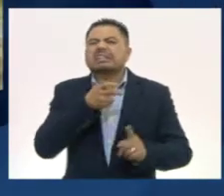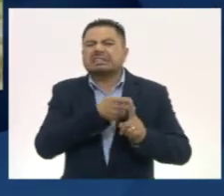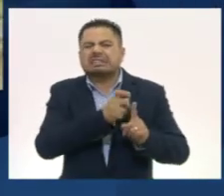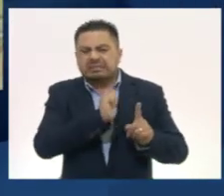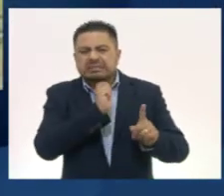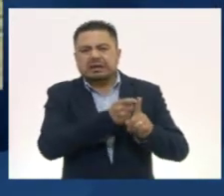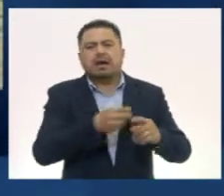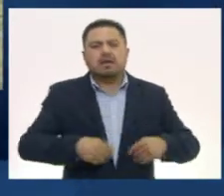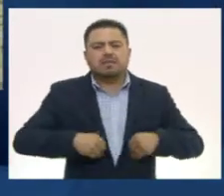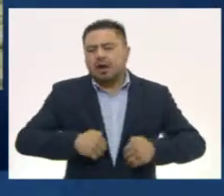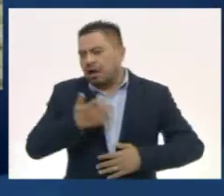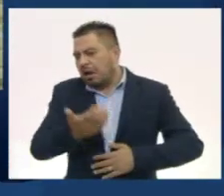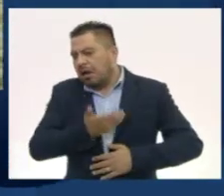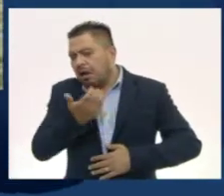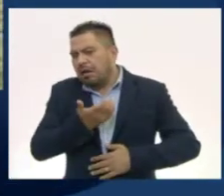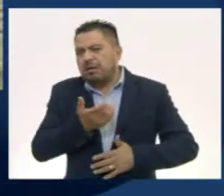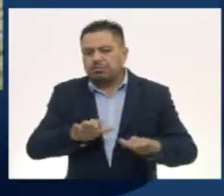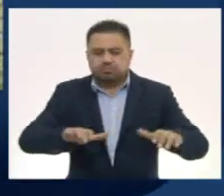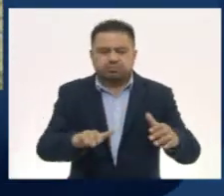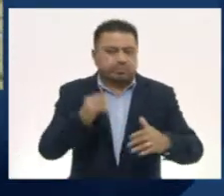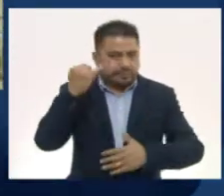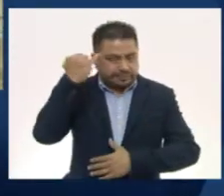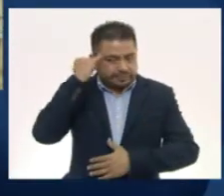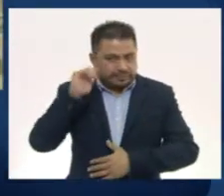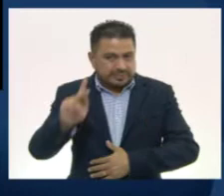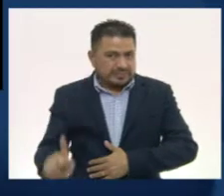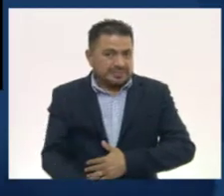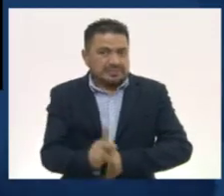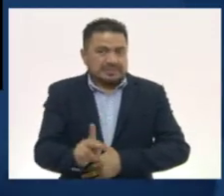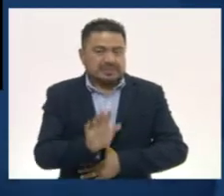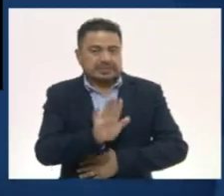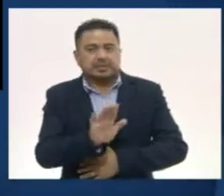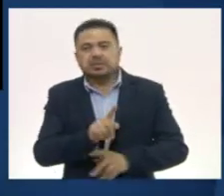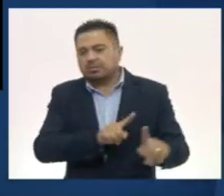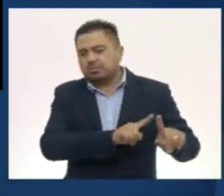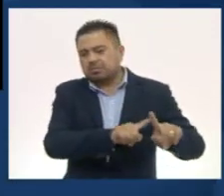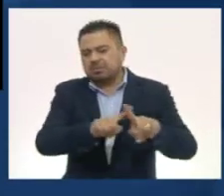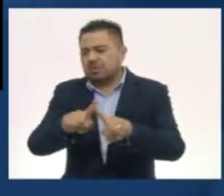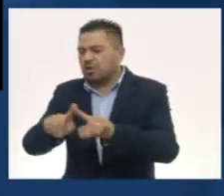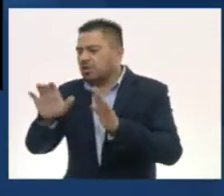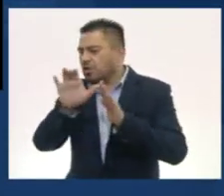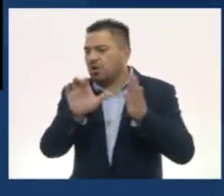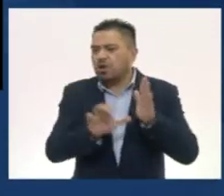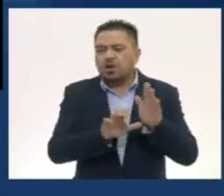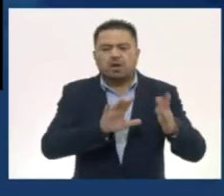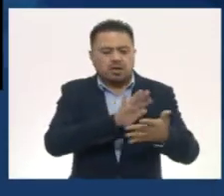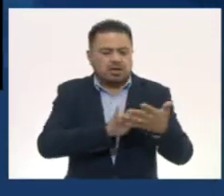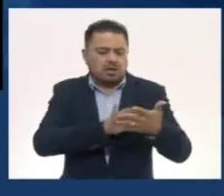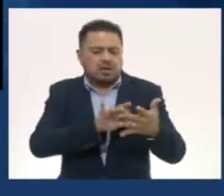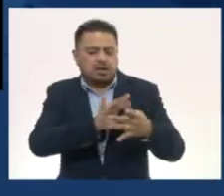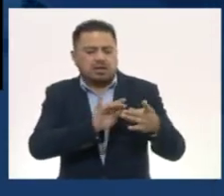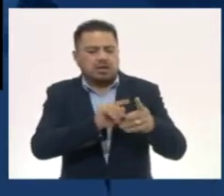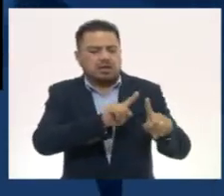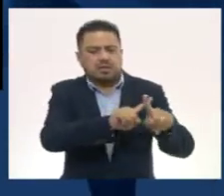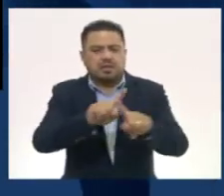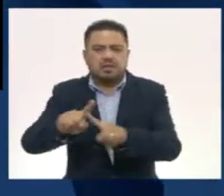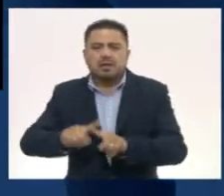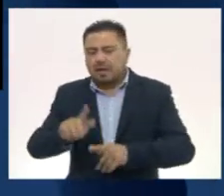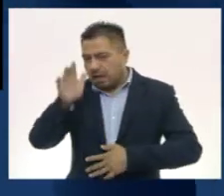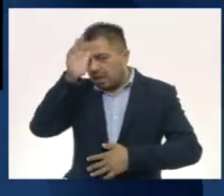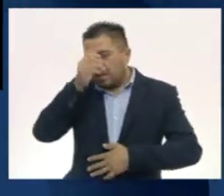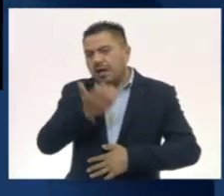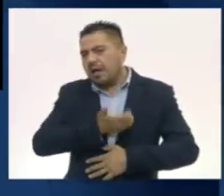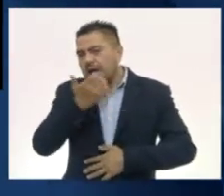sobre la vida cotidiana y costumbres de los indígenas. Los distintos códices se leían de diferentes maneras. De acuerdo con la